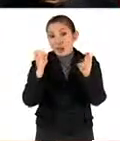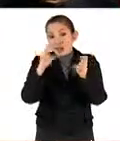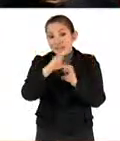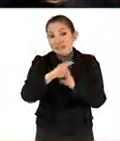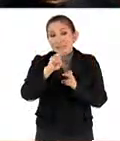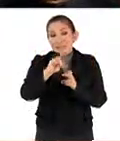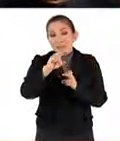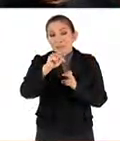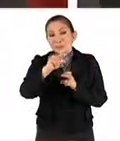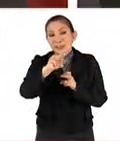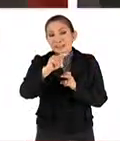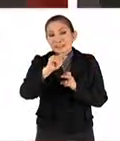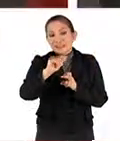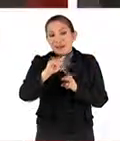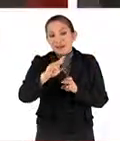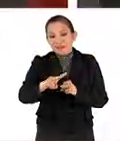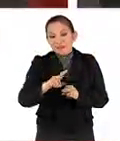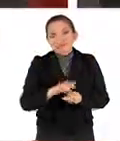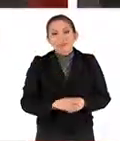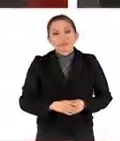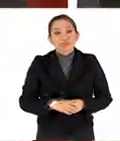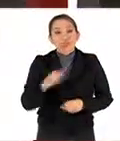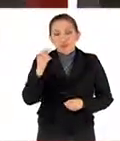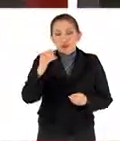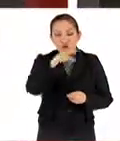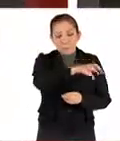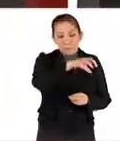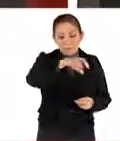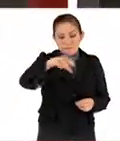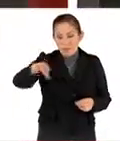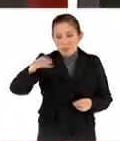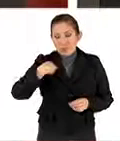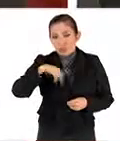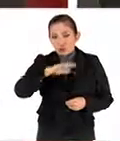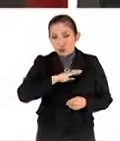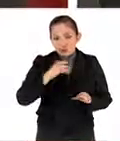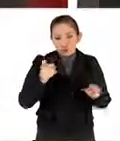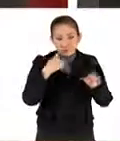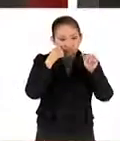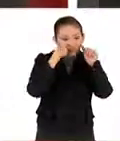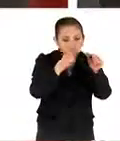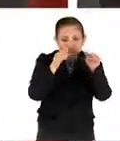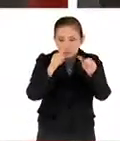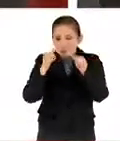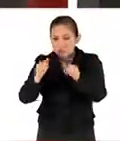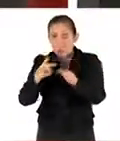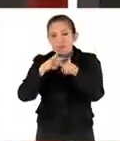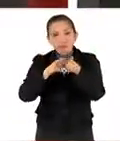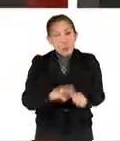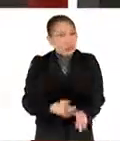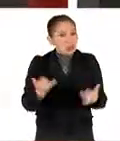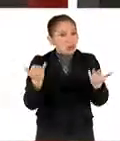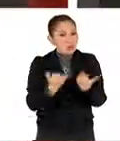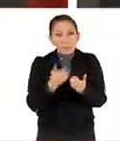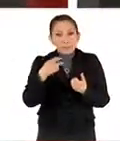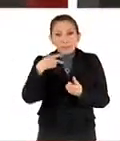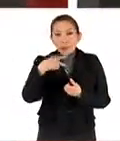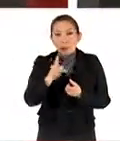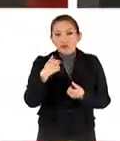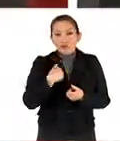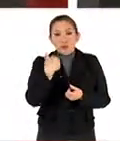el CIMBESTAP? Bueno, muchas de las áreas que hemos venido cultivando van a seguir en forma similar, pero